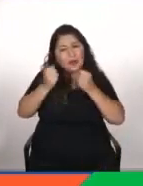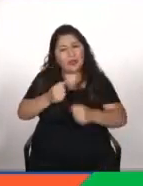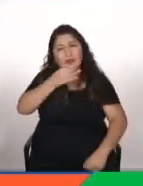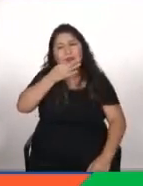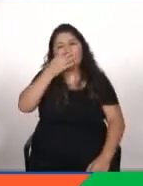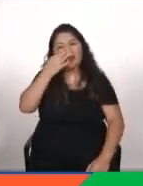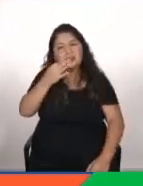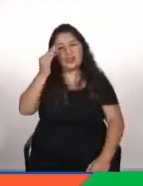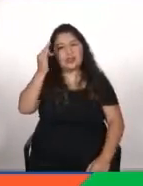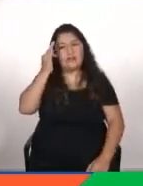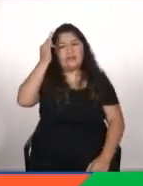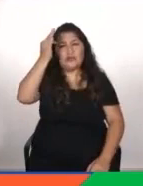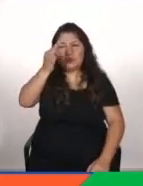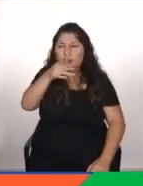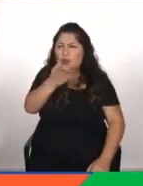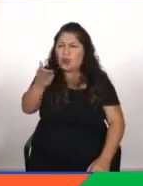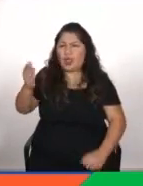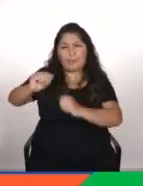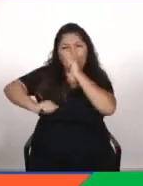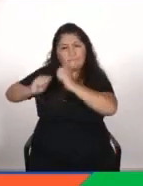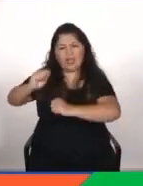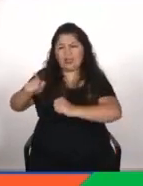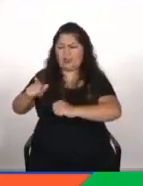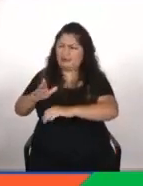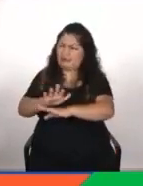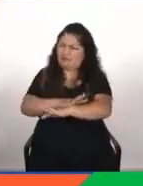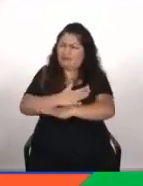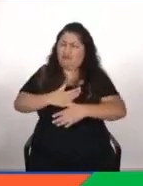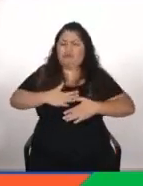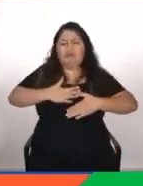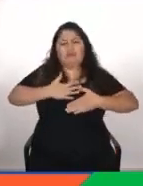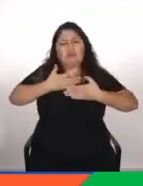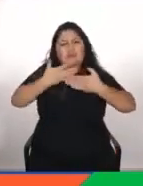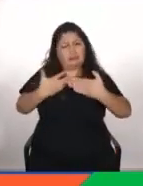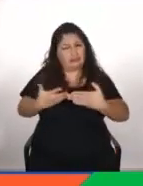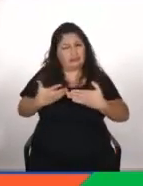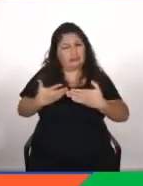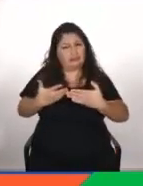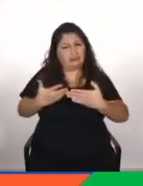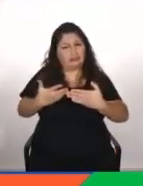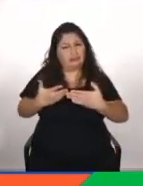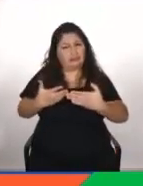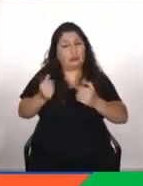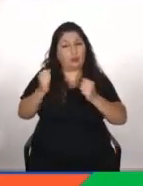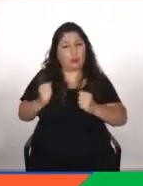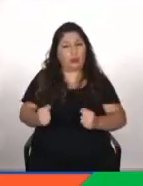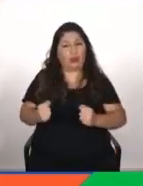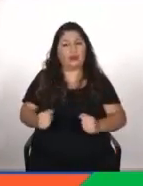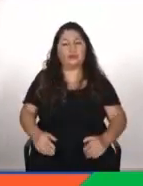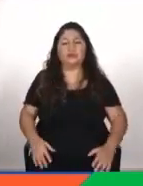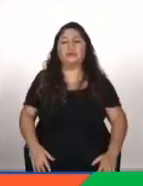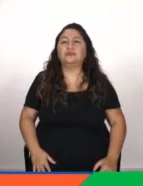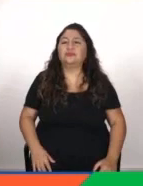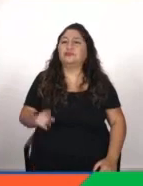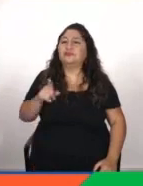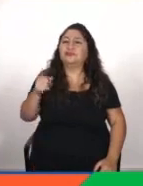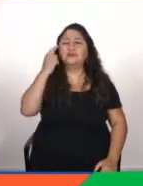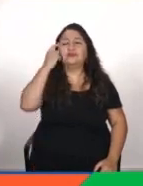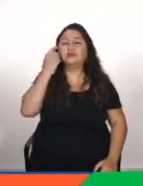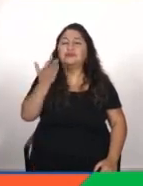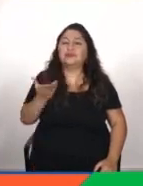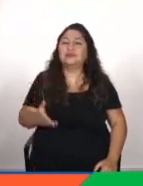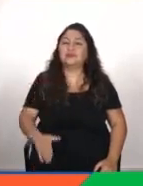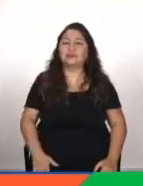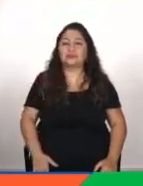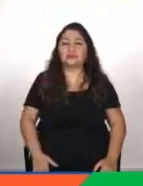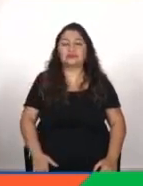ellas sentirá emociones? ¿emular una emoción sería diferente de alguna forma que sentirla? cuéntanos Carlos ¿qué crees tú? vale